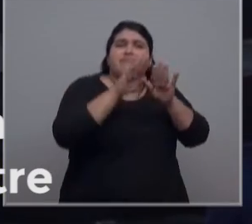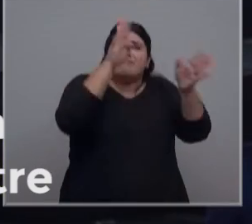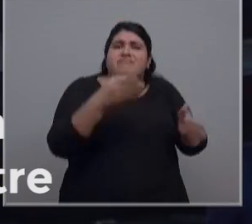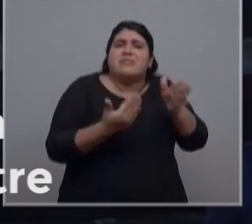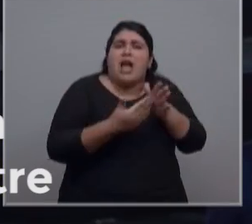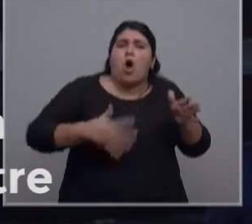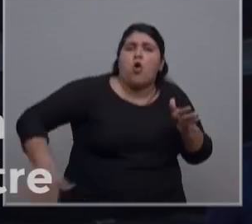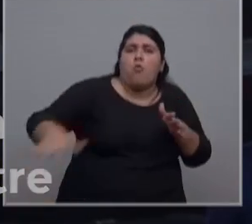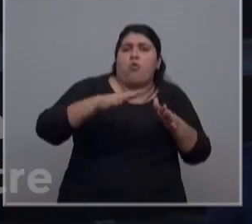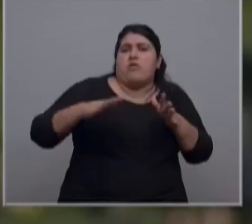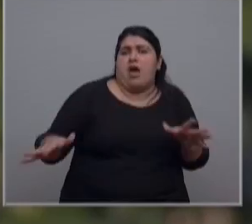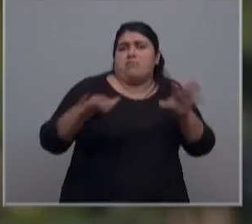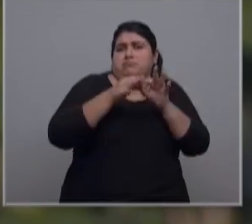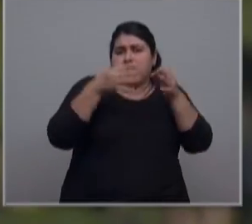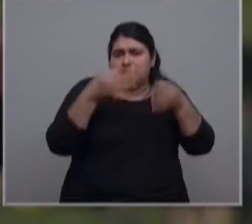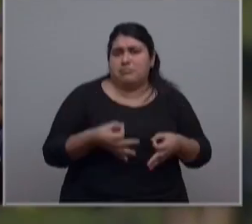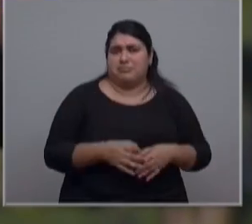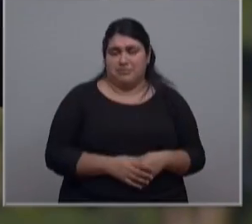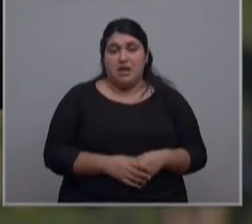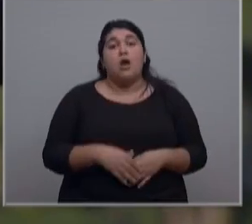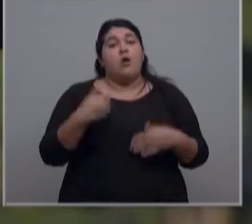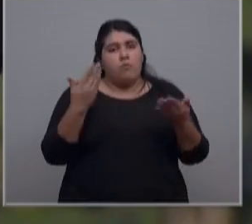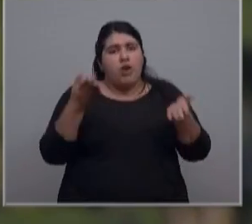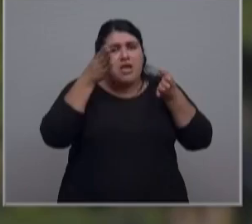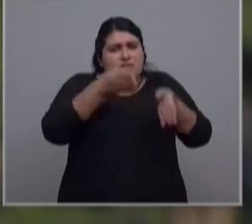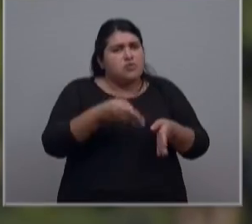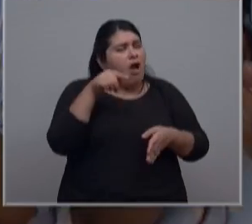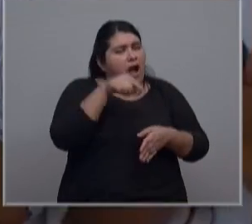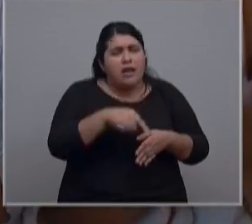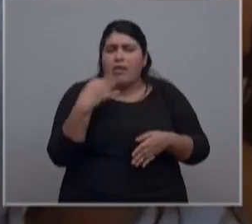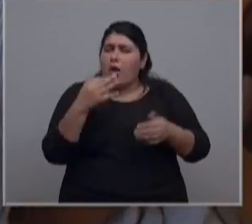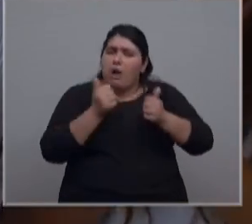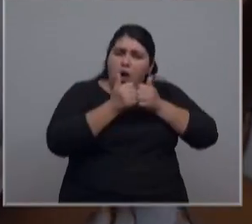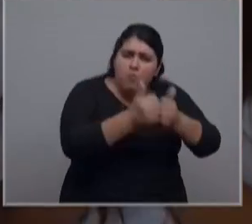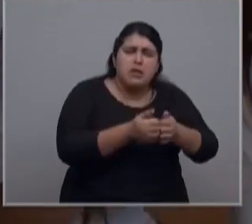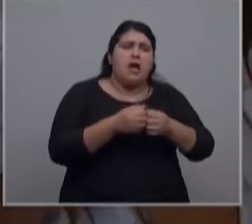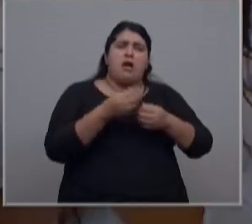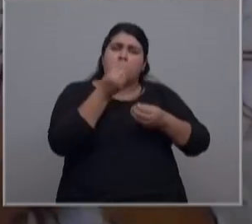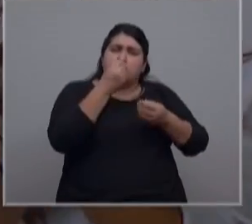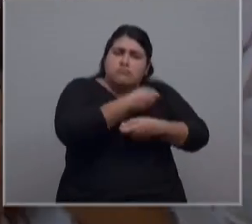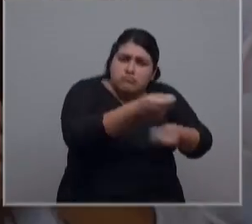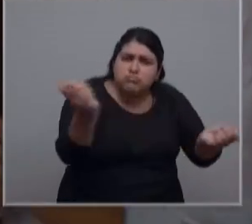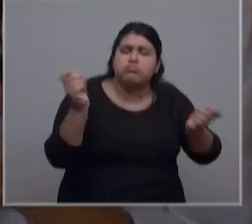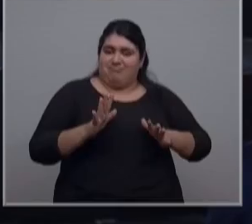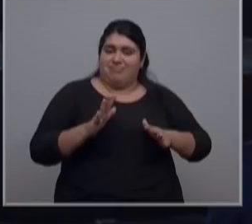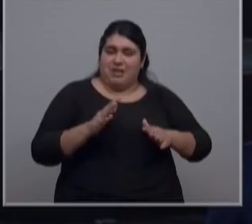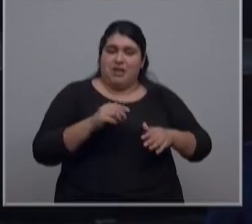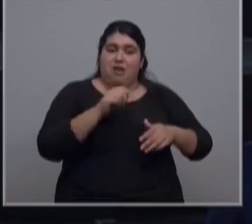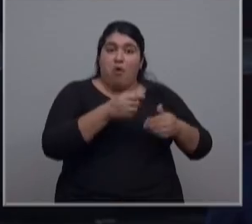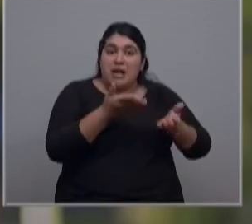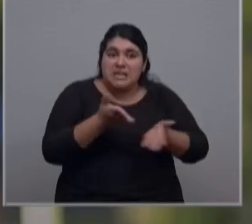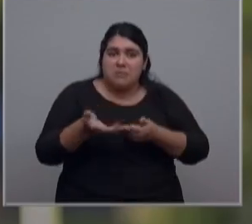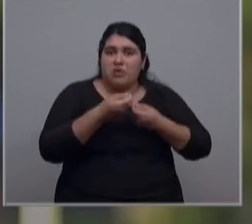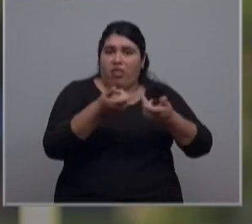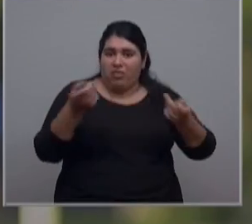comunidad de la provincia de Buenos Aires. Por eso ahí se acompaña, se da de comer, se crea ciudadanía. Cuando